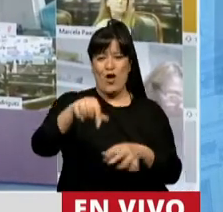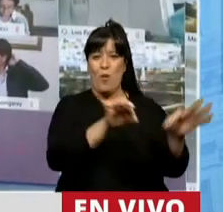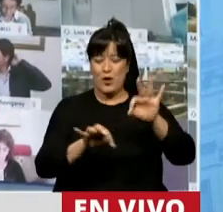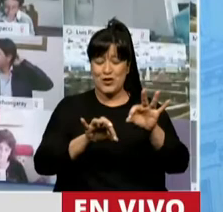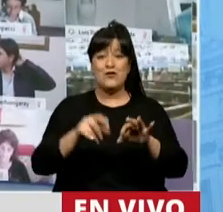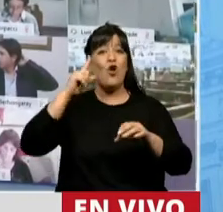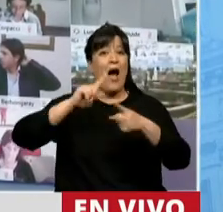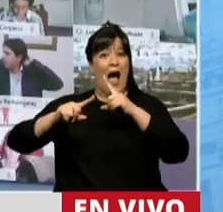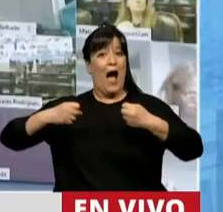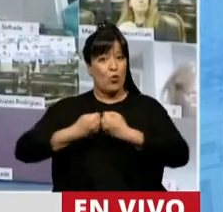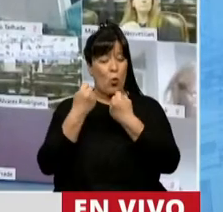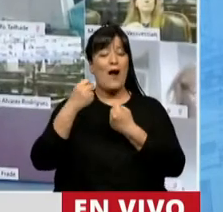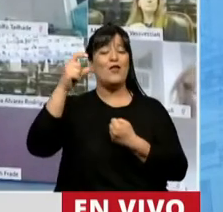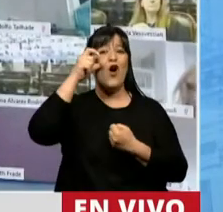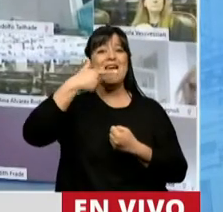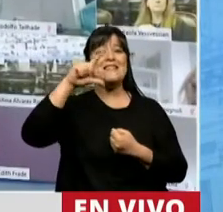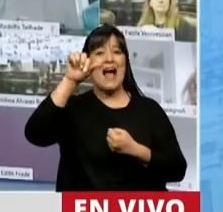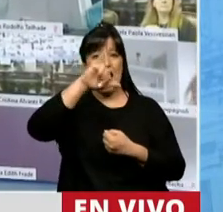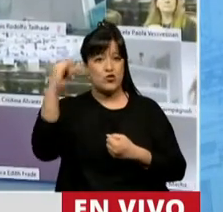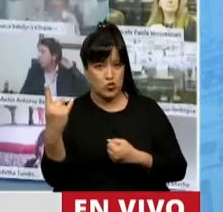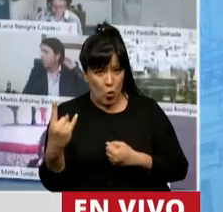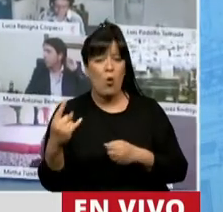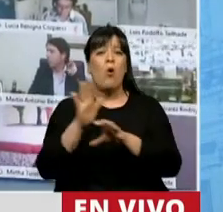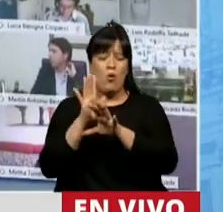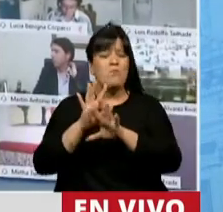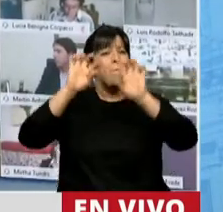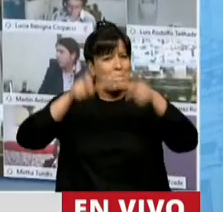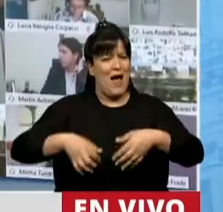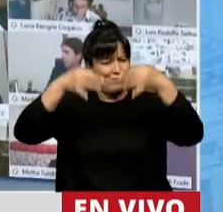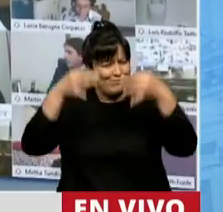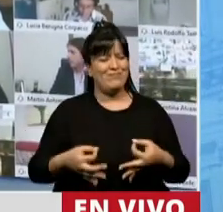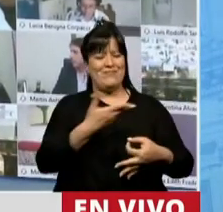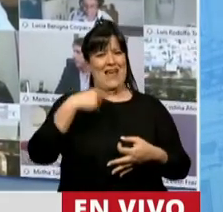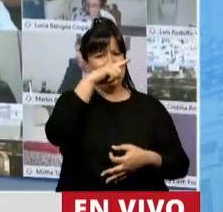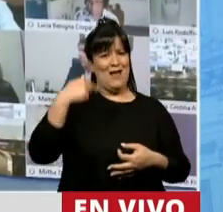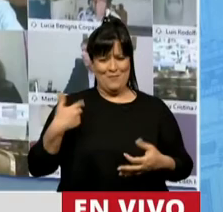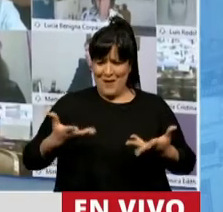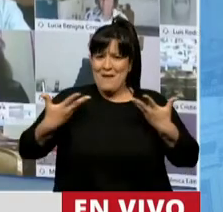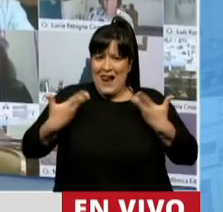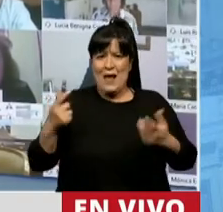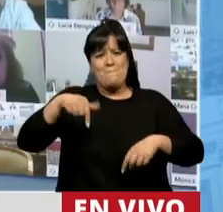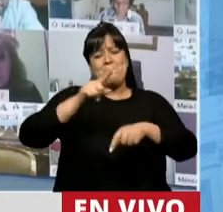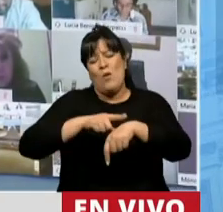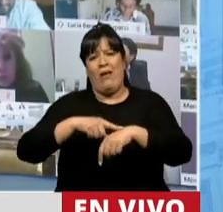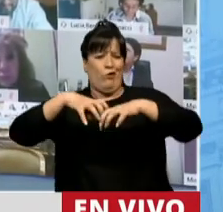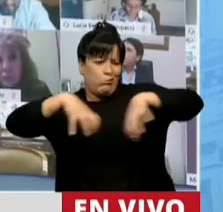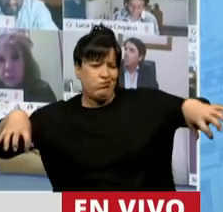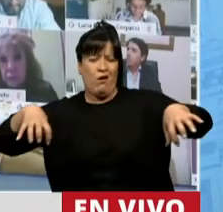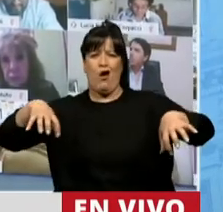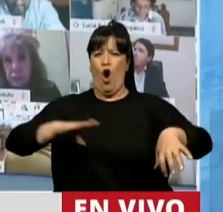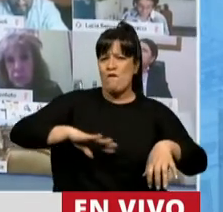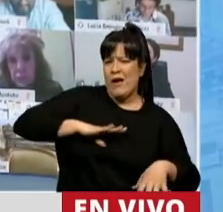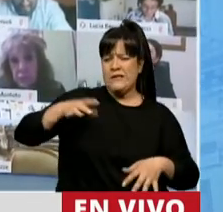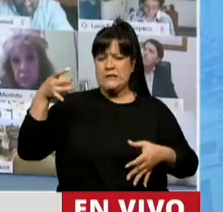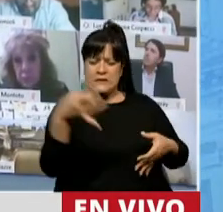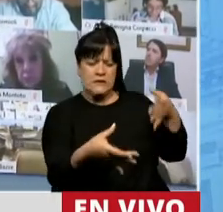Escazú es una política de Estado de los argentinos y a mí me alegra mucho decirlo en el momento de la grieta, de las ofensas